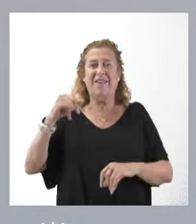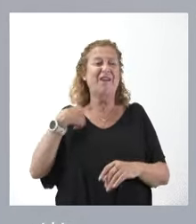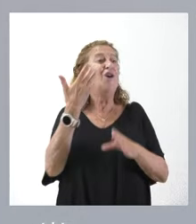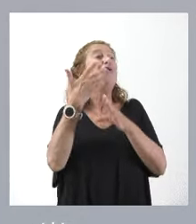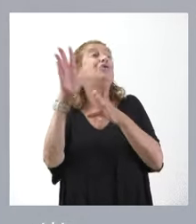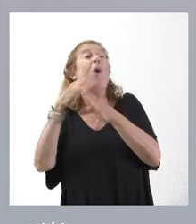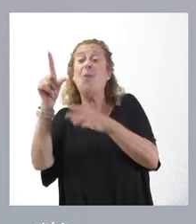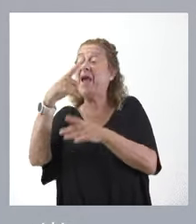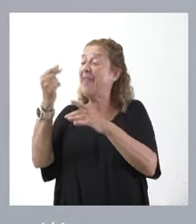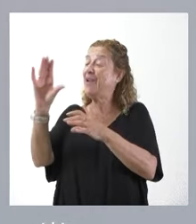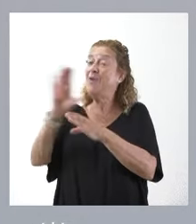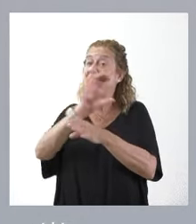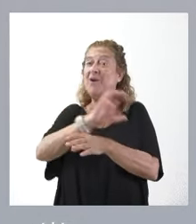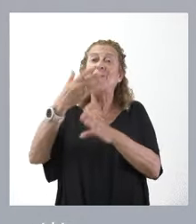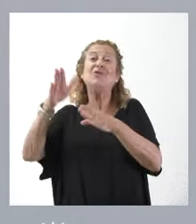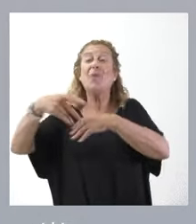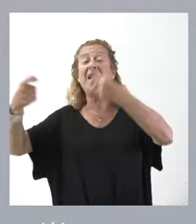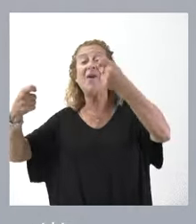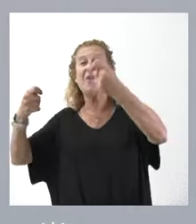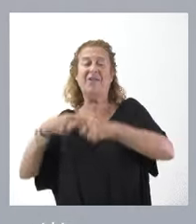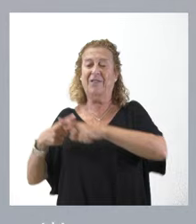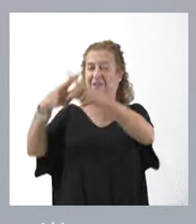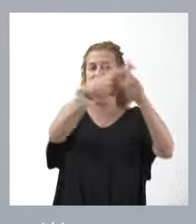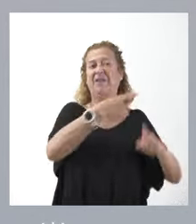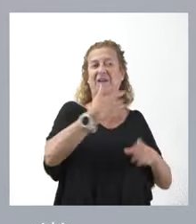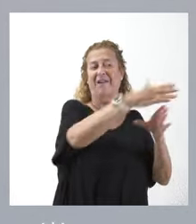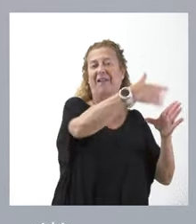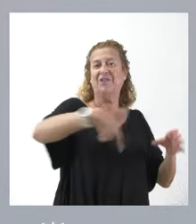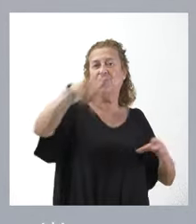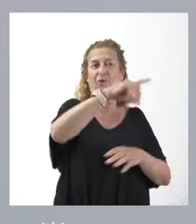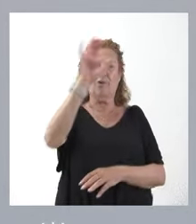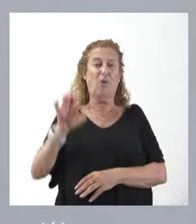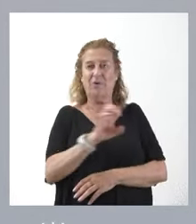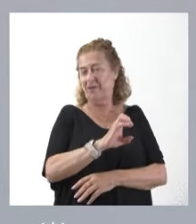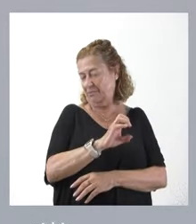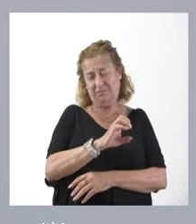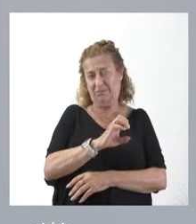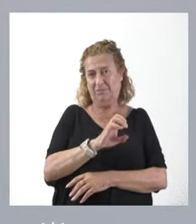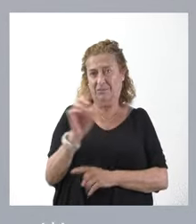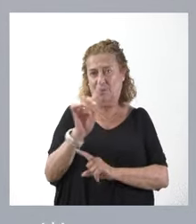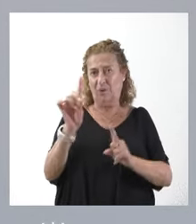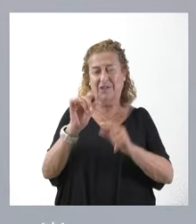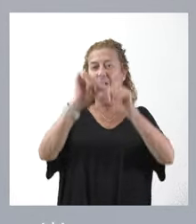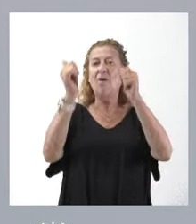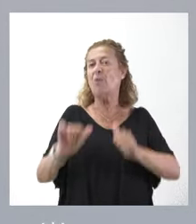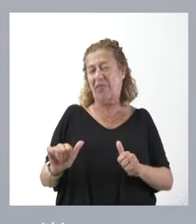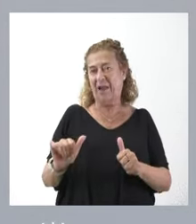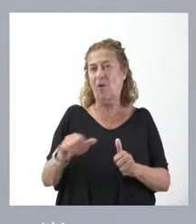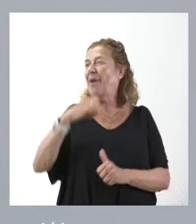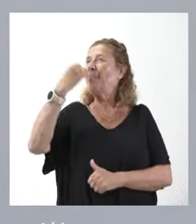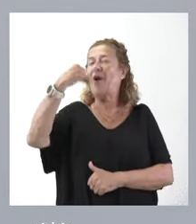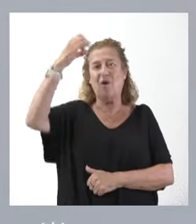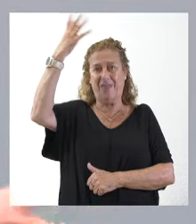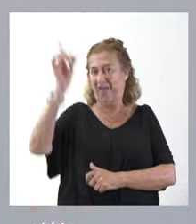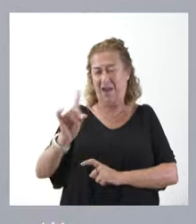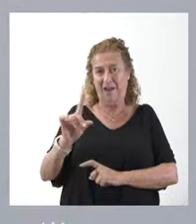de esa negociación repartirlo entre el resto de las comunidades autónomas. No es el modelo ideal, no